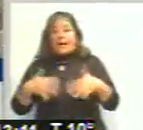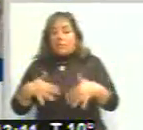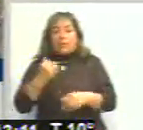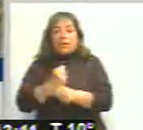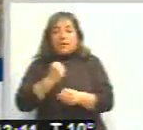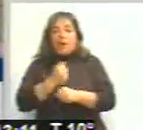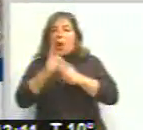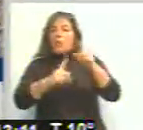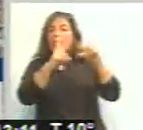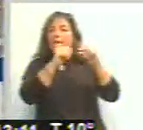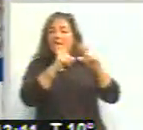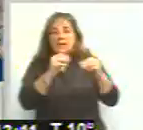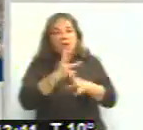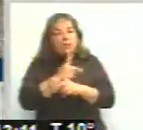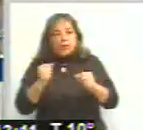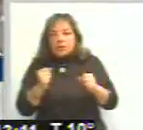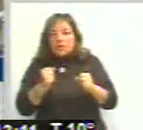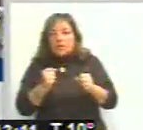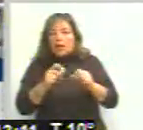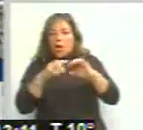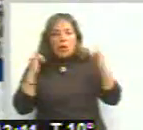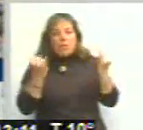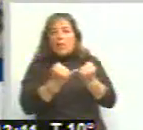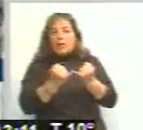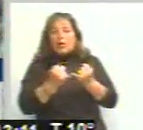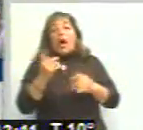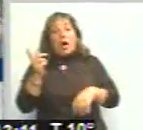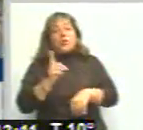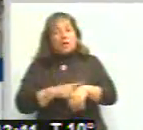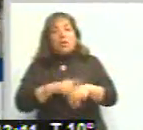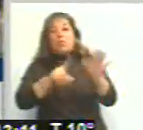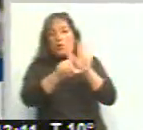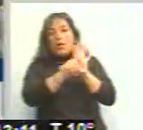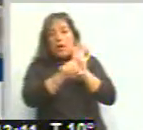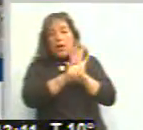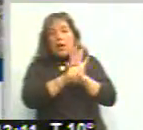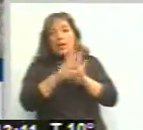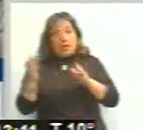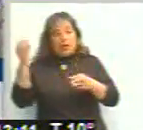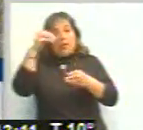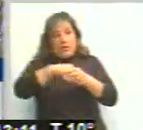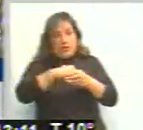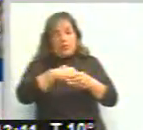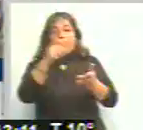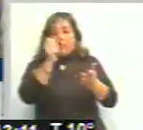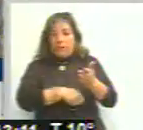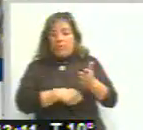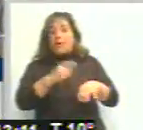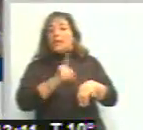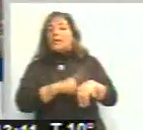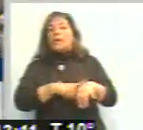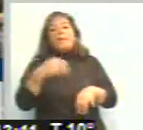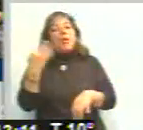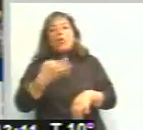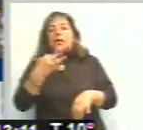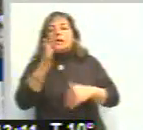¿Hay una fecha de finalización de obra? Hay plazos legales que están constituidos. Es decir, el plazo original de